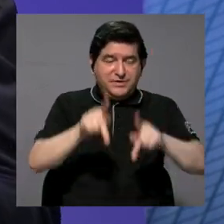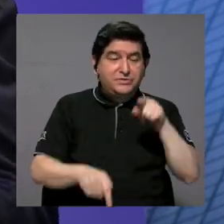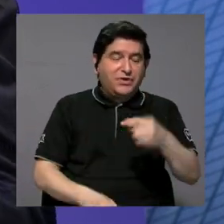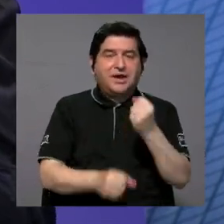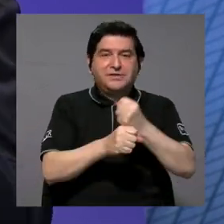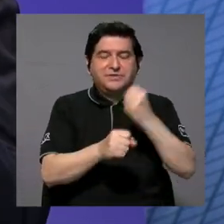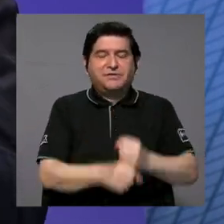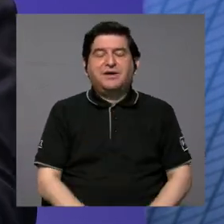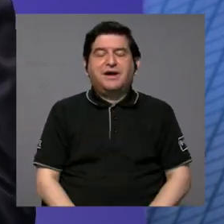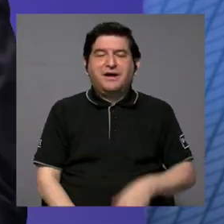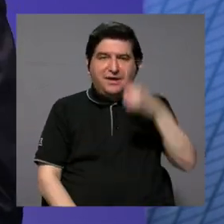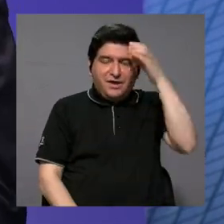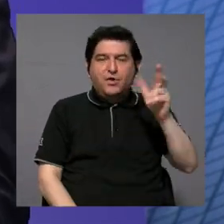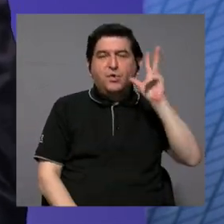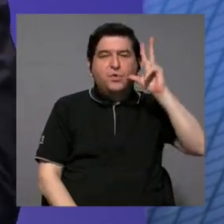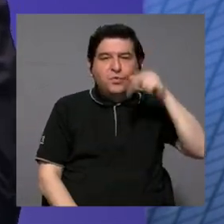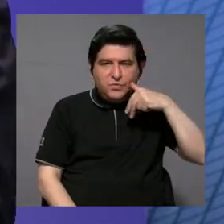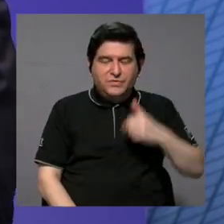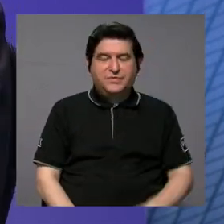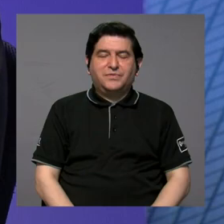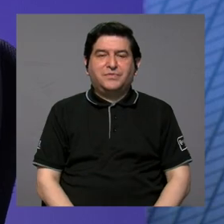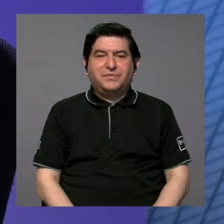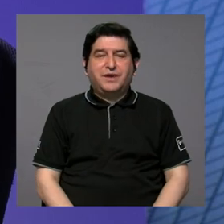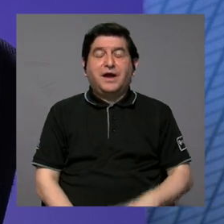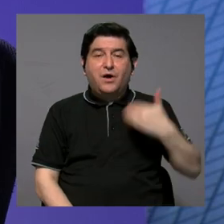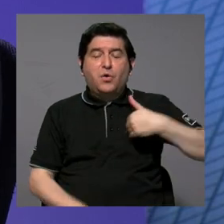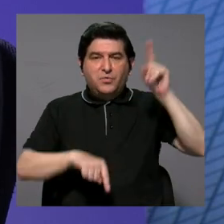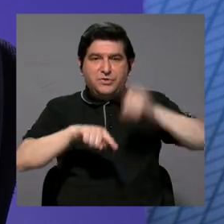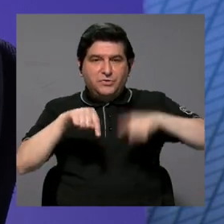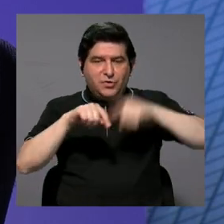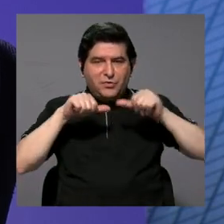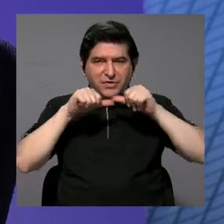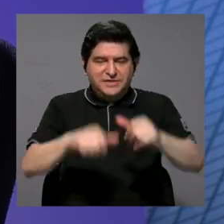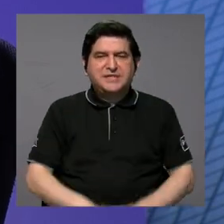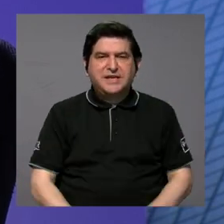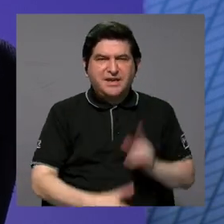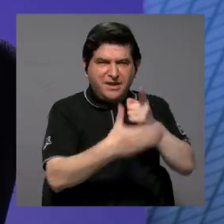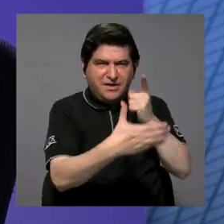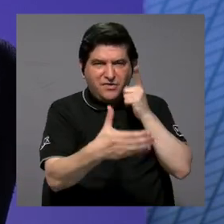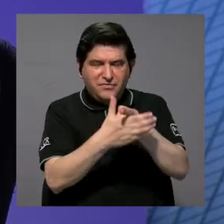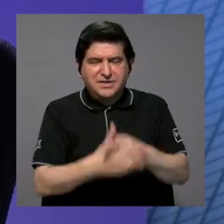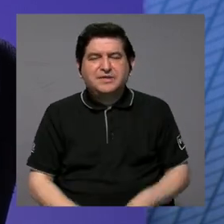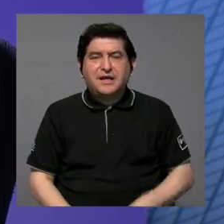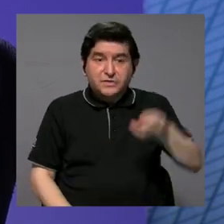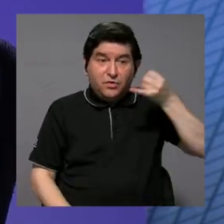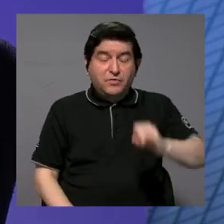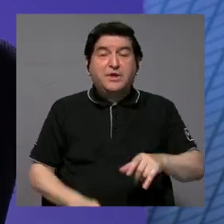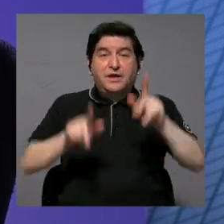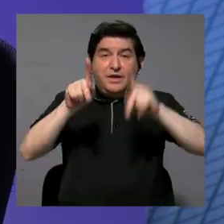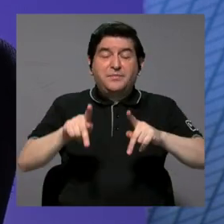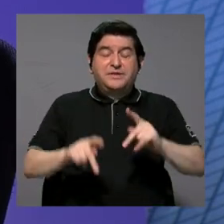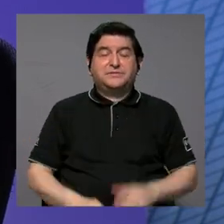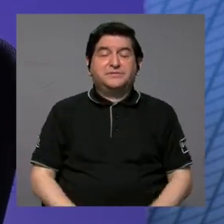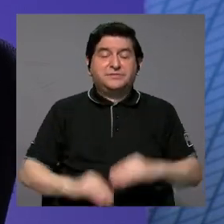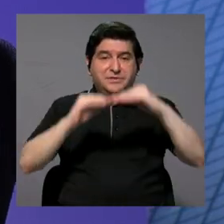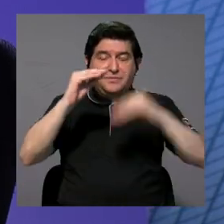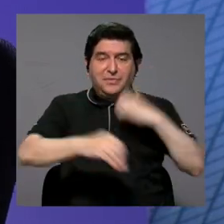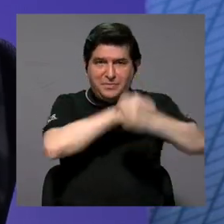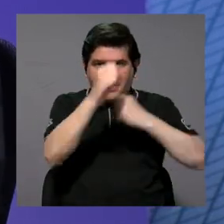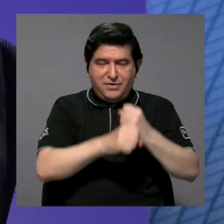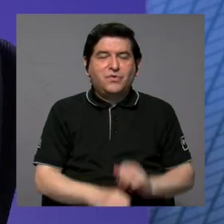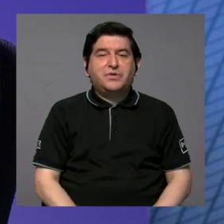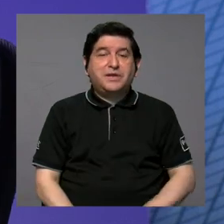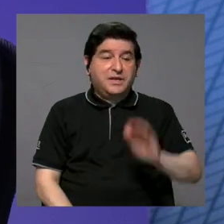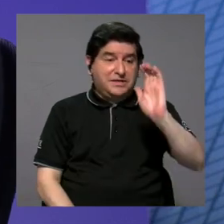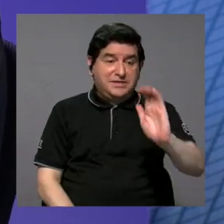nuestra cultura patriarcal con hombres, porque los hombres no pueden seguir ofendiendo, agrediendo y violentando a personas menores de edad, a mujeres o a niños,